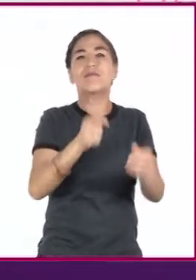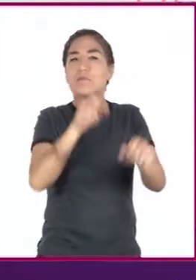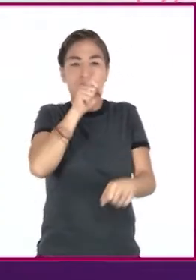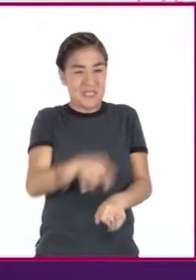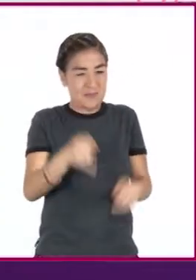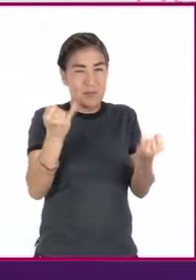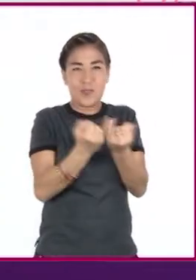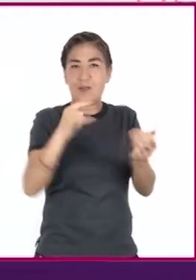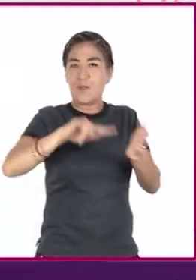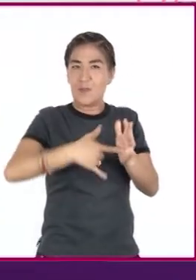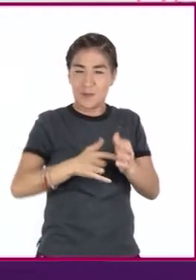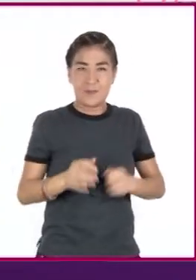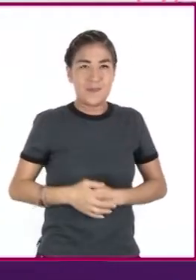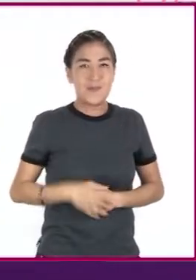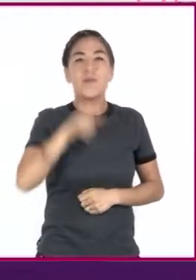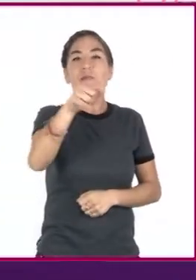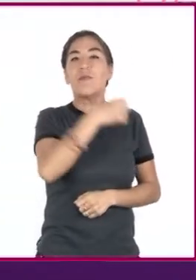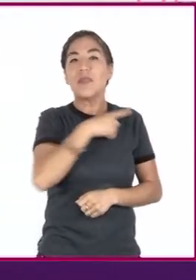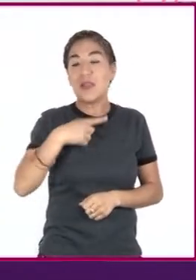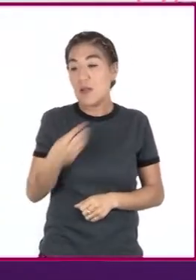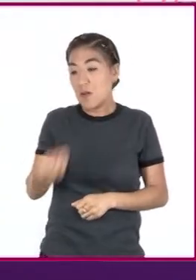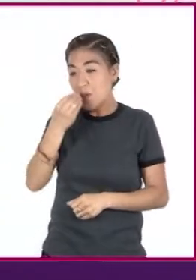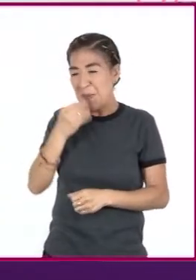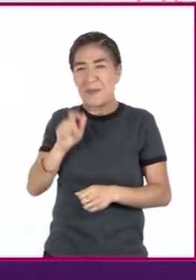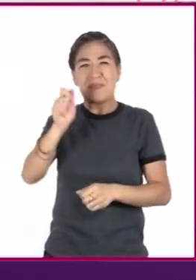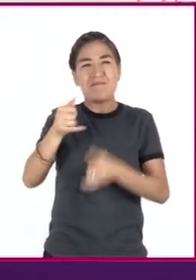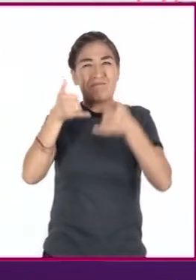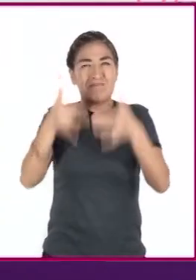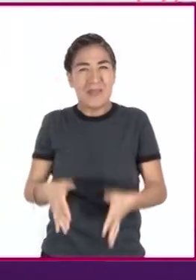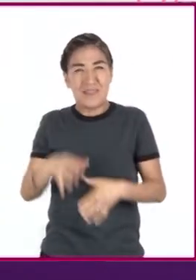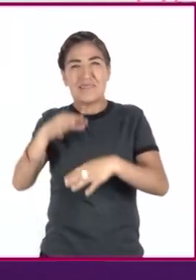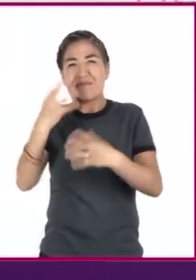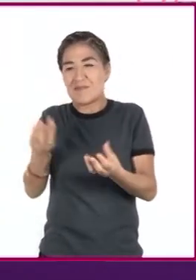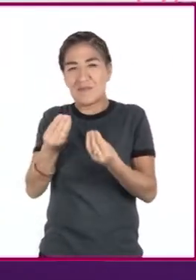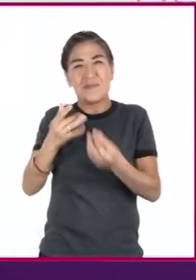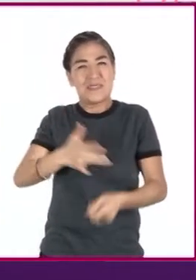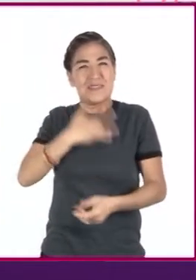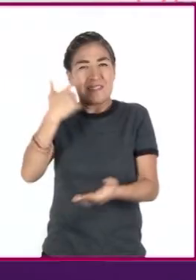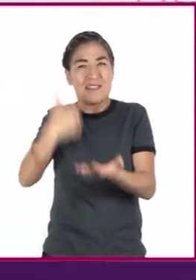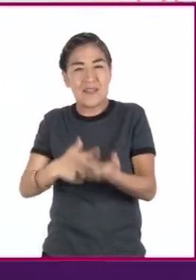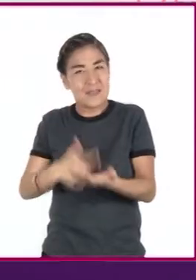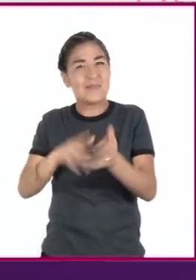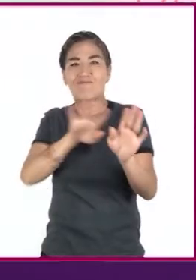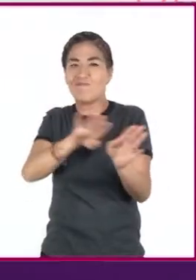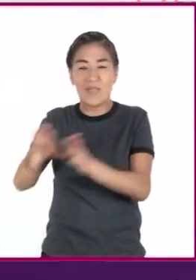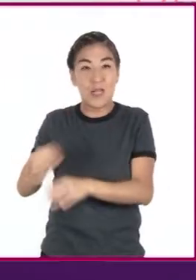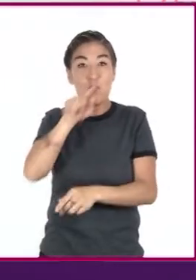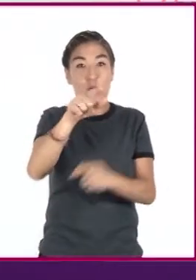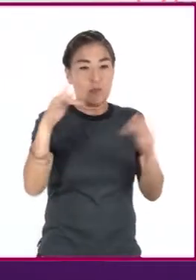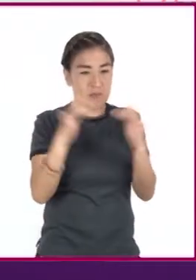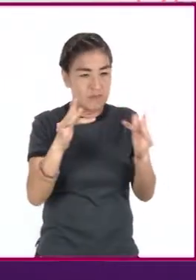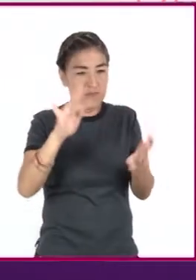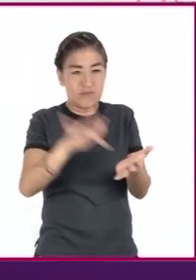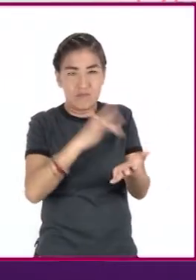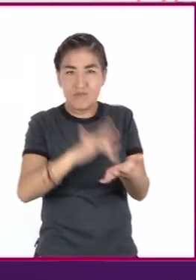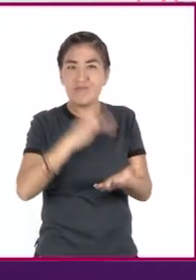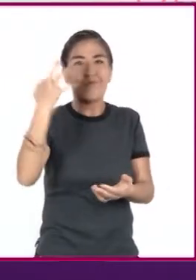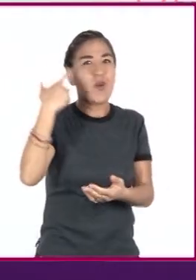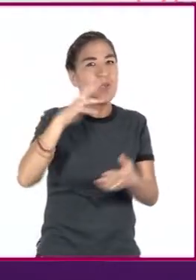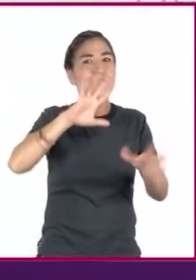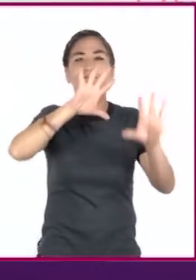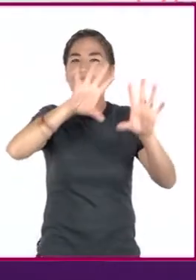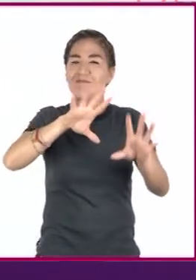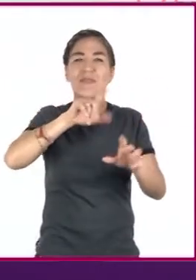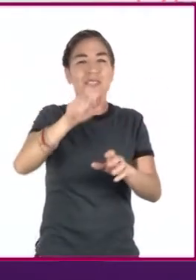la misma hora, evitar ingerir alimentos pesados o estimulantes, apagar los dispositivos electrónicos